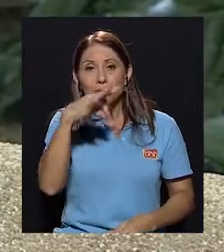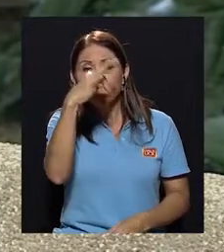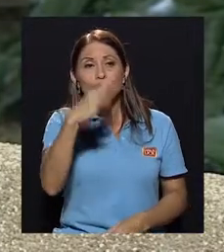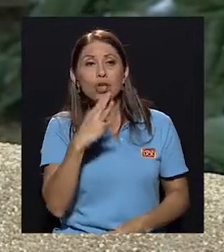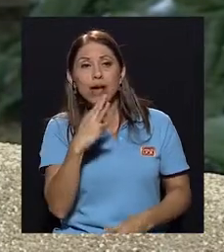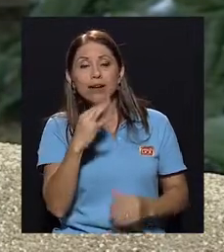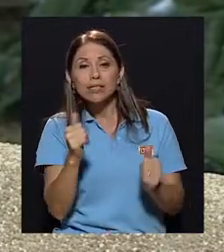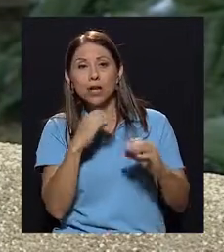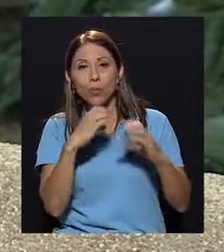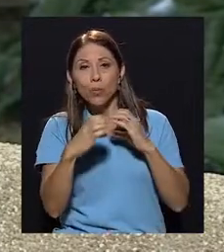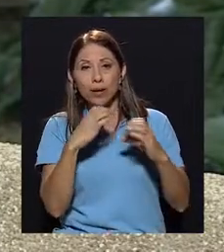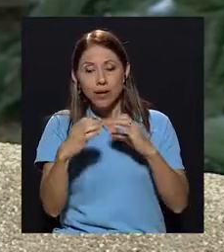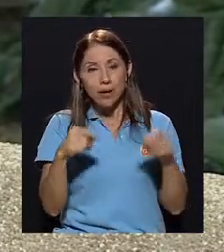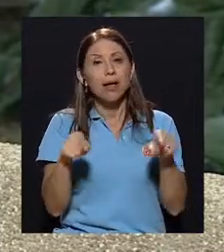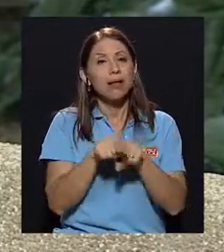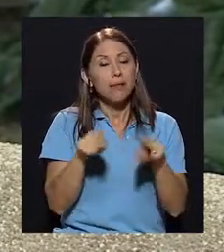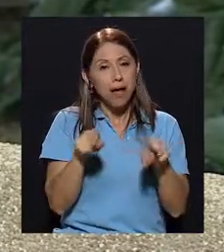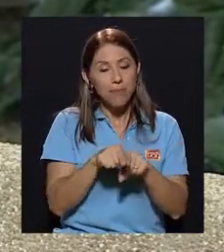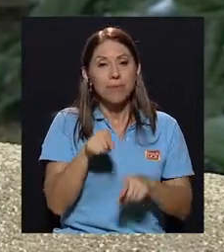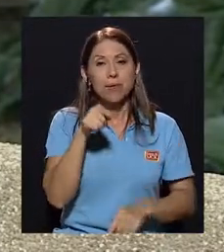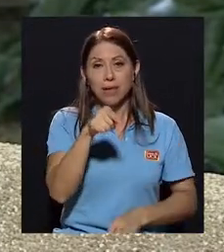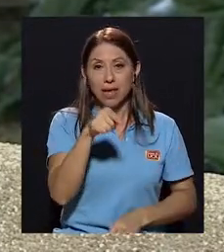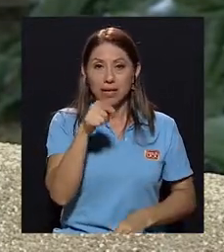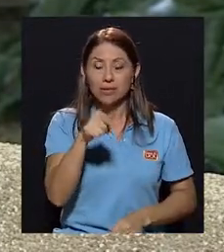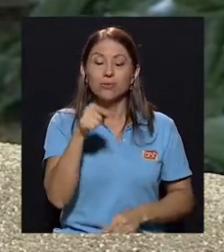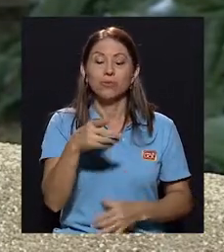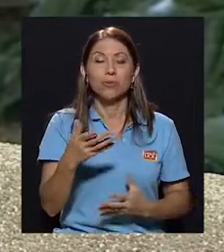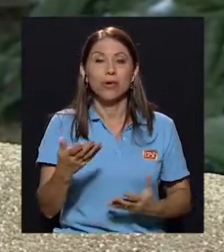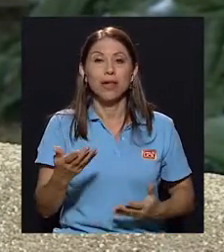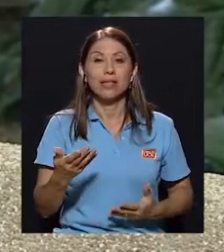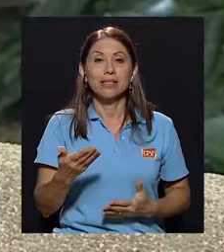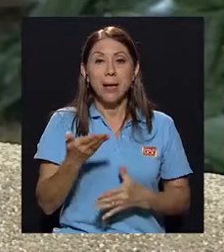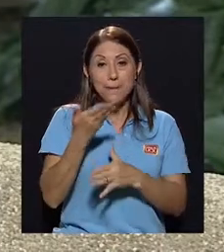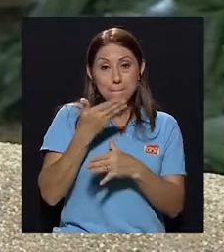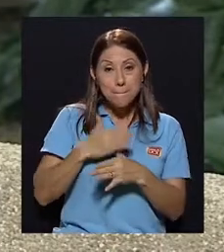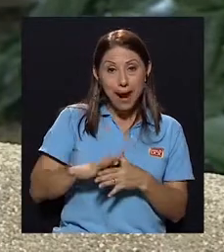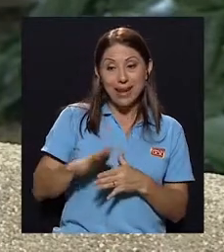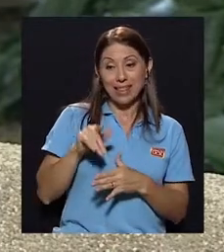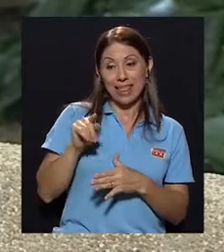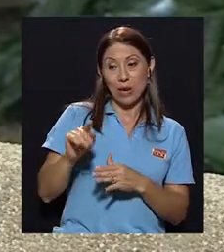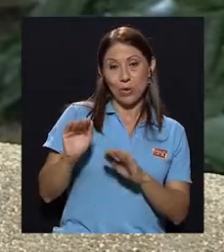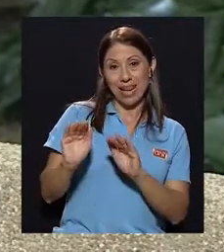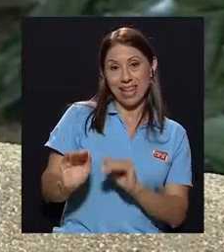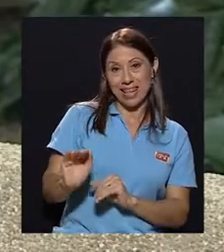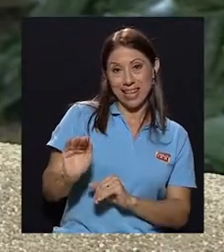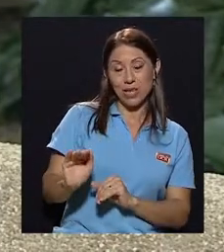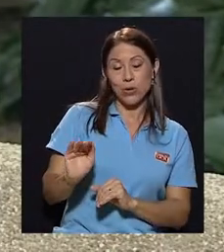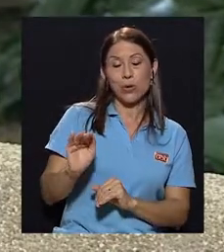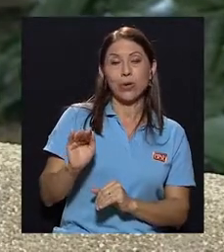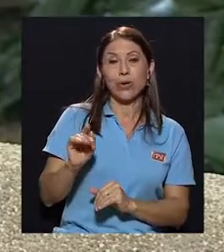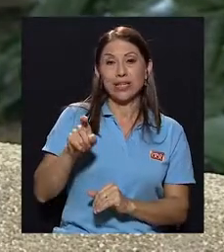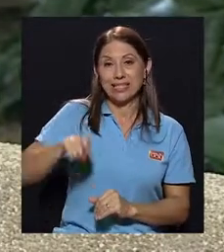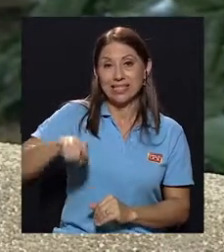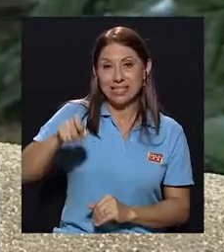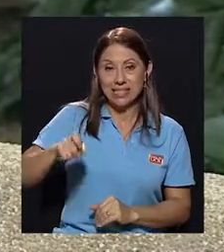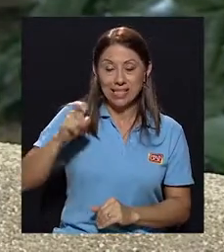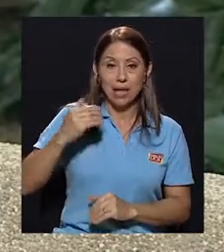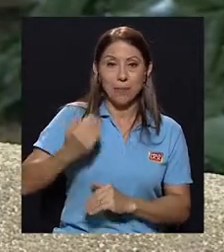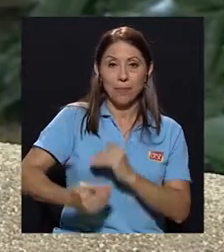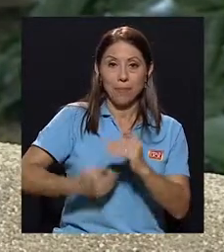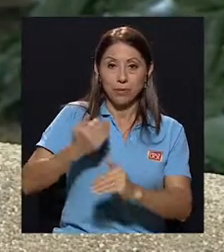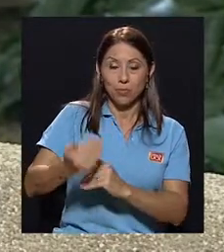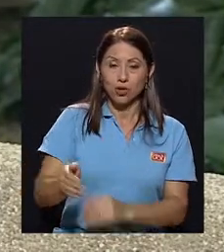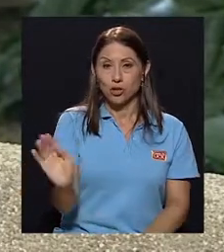se comunica, puede ser también parte de lo que el niño, la niña está necesitando para su